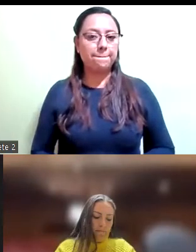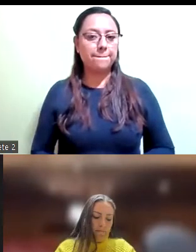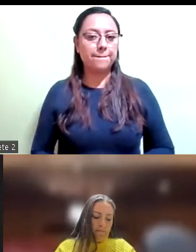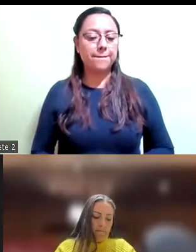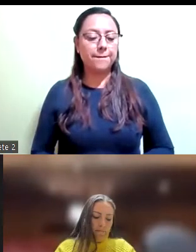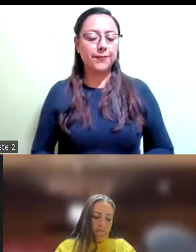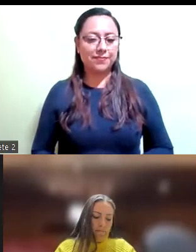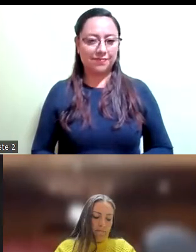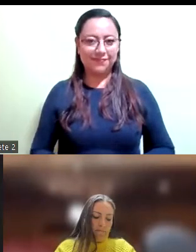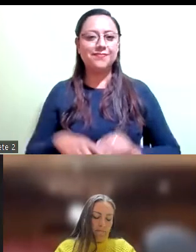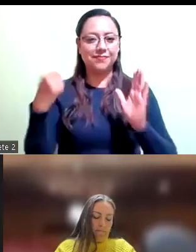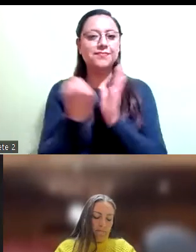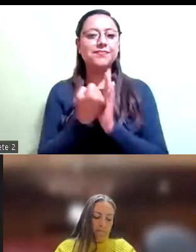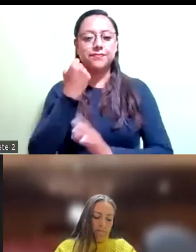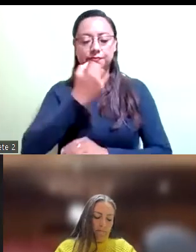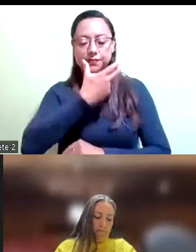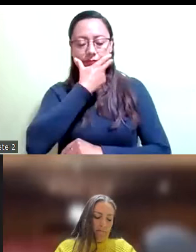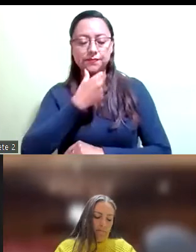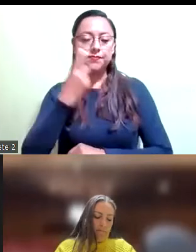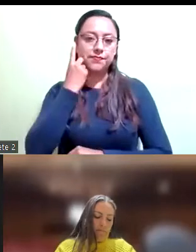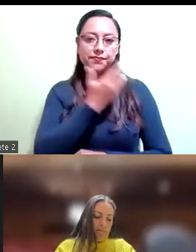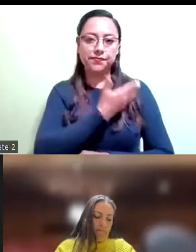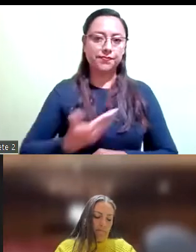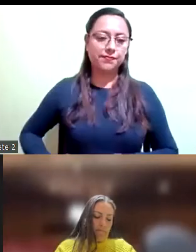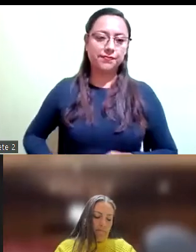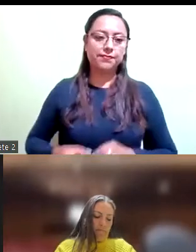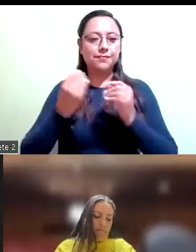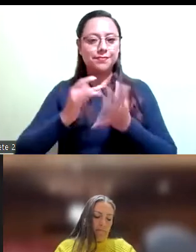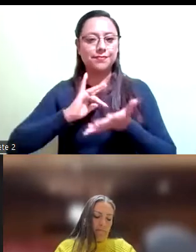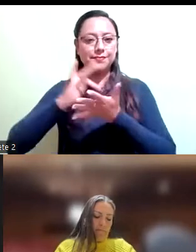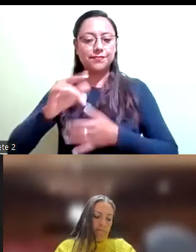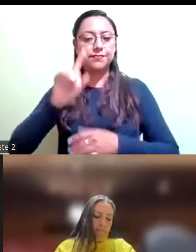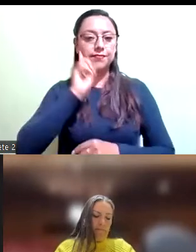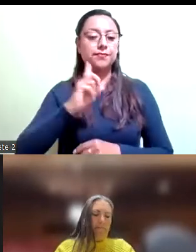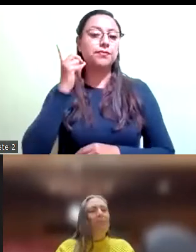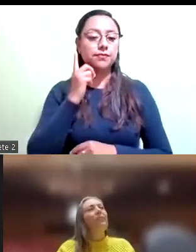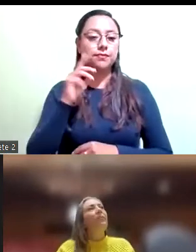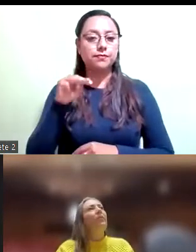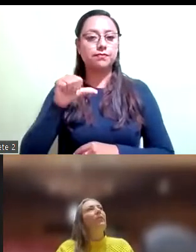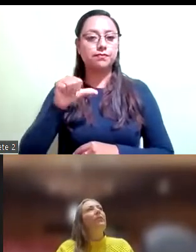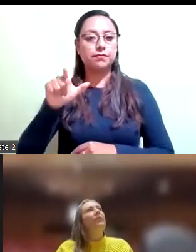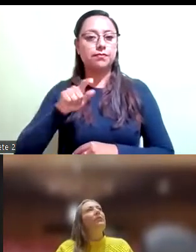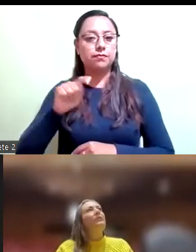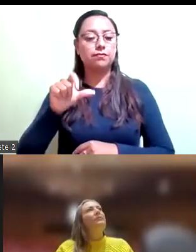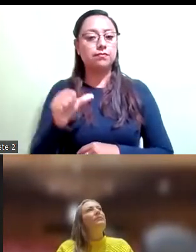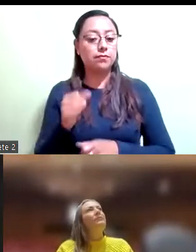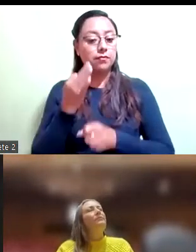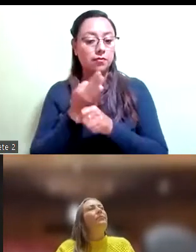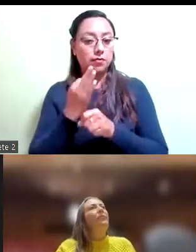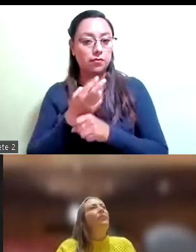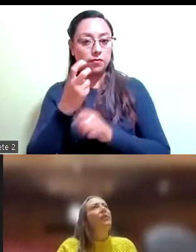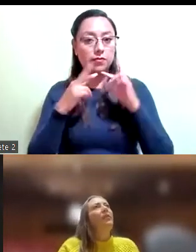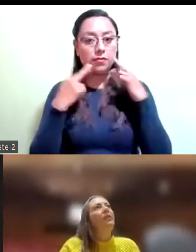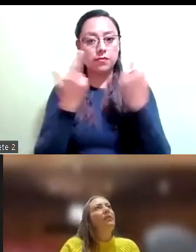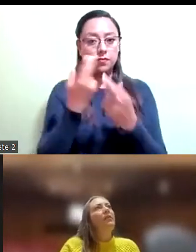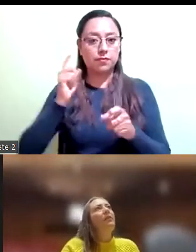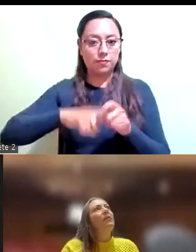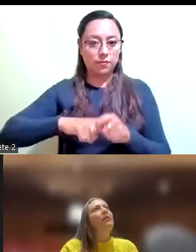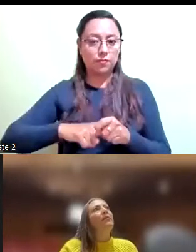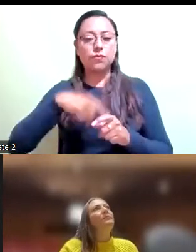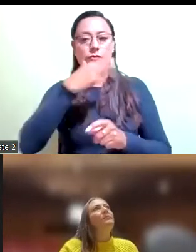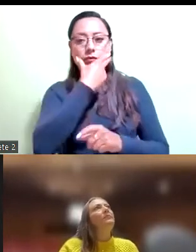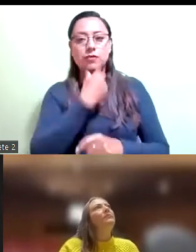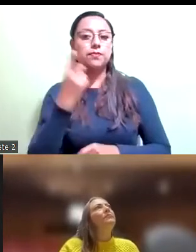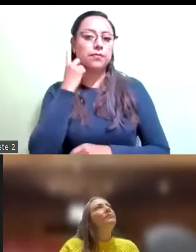Aprobado, diputado presidente. Muchas gracias, diputada Maxta. Se integró a la sesión el diputado Martín Padilla para que